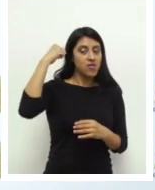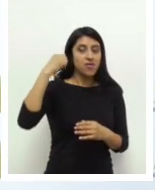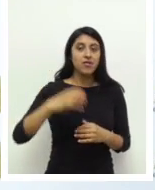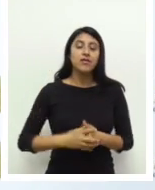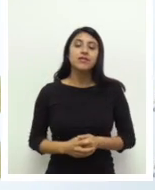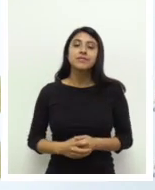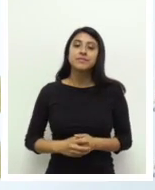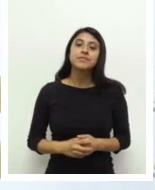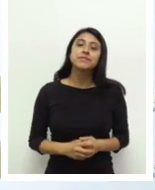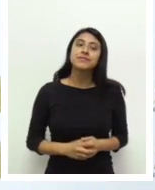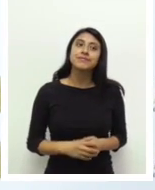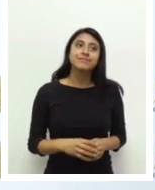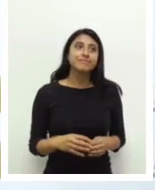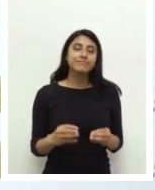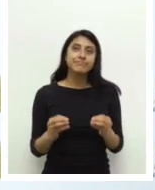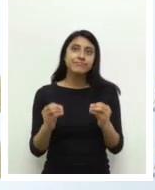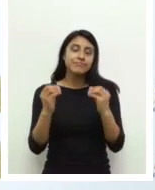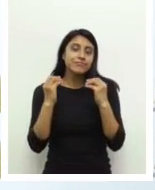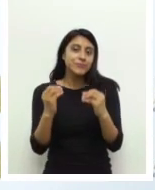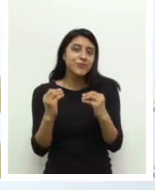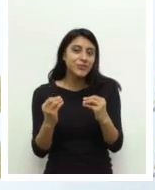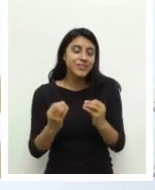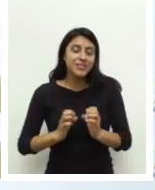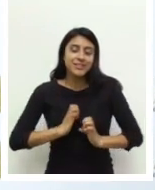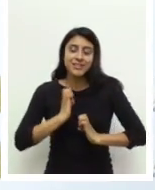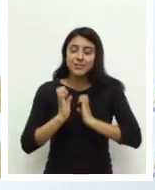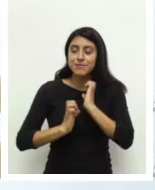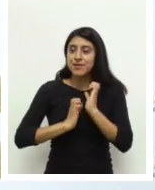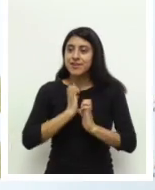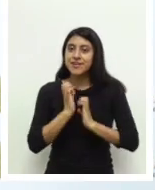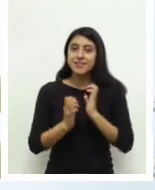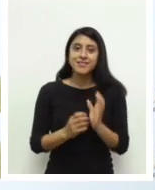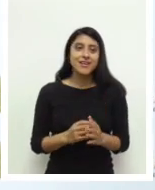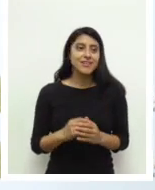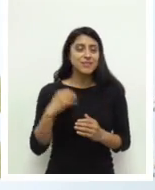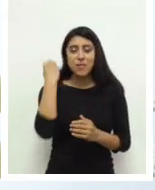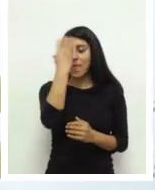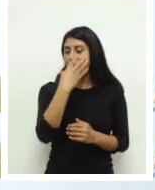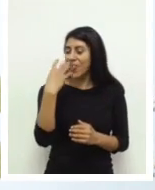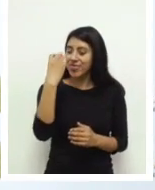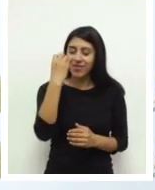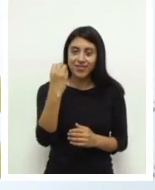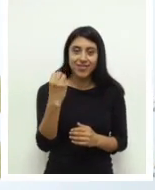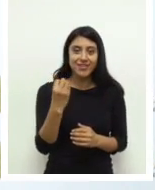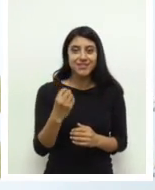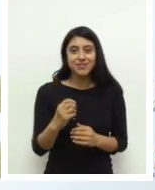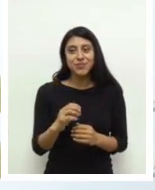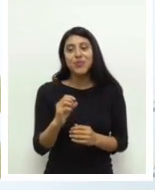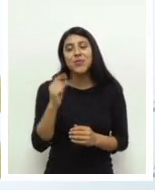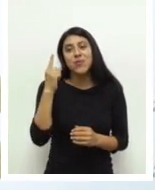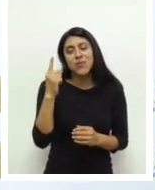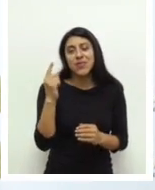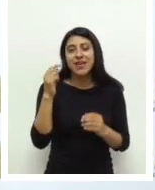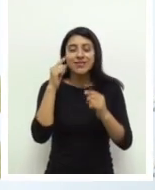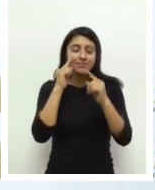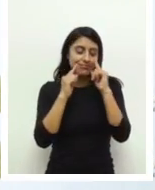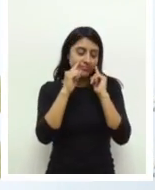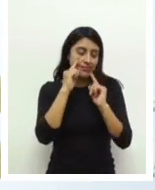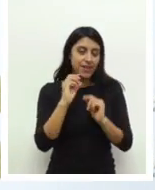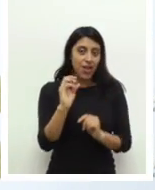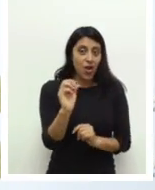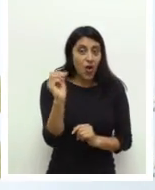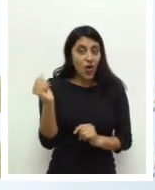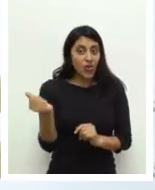Ha sido un montón de experiencias grandiosas, algunas tristes, algunas